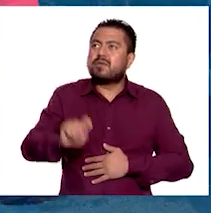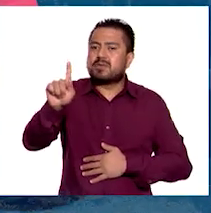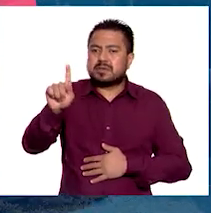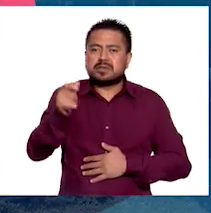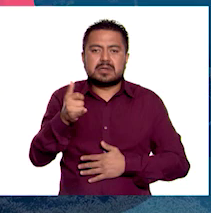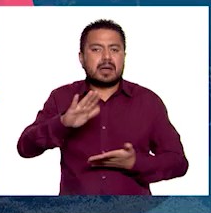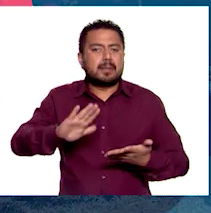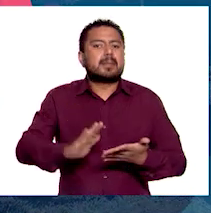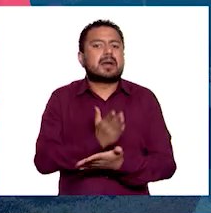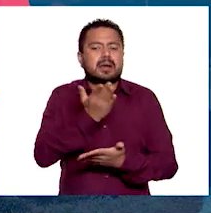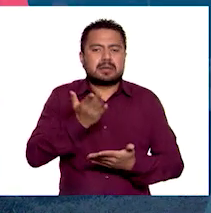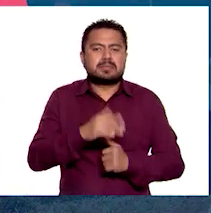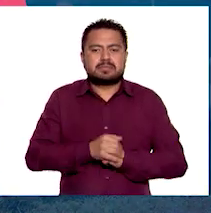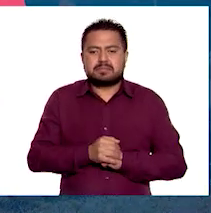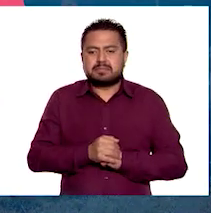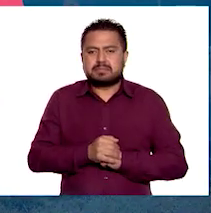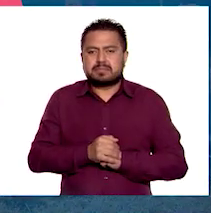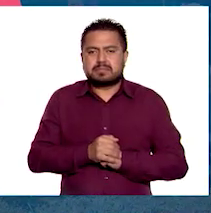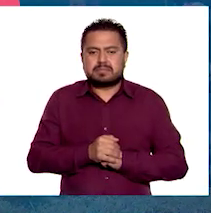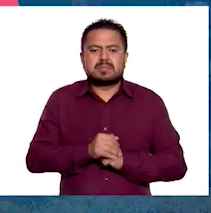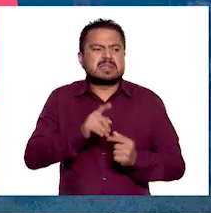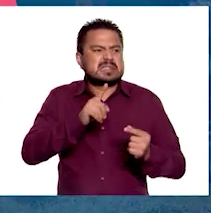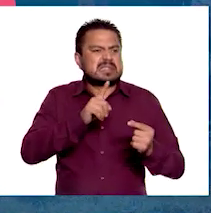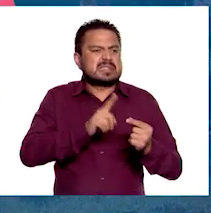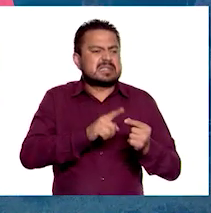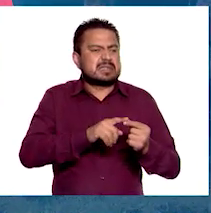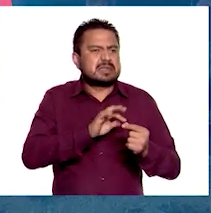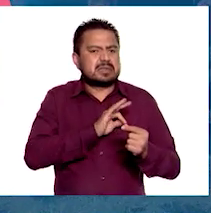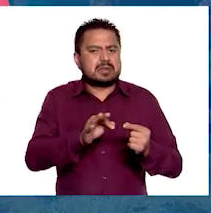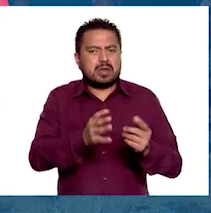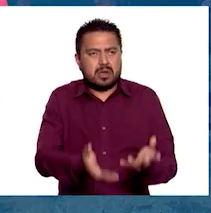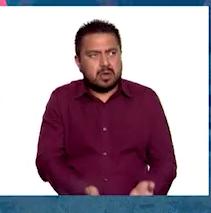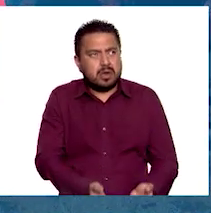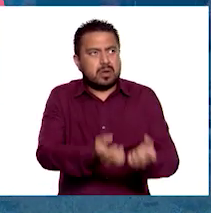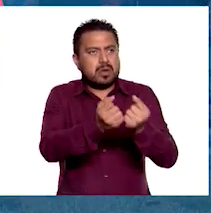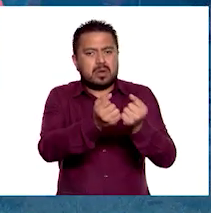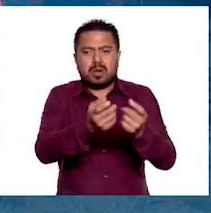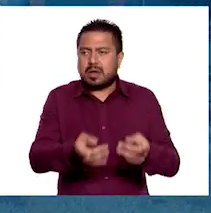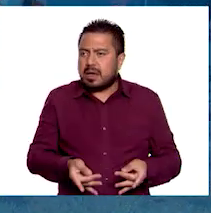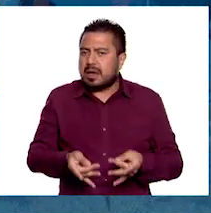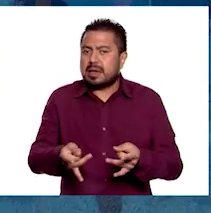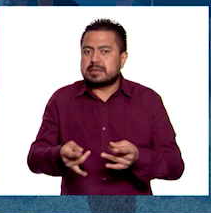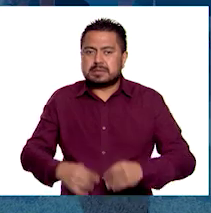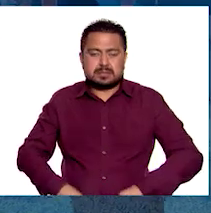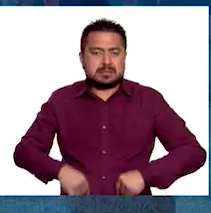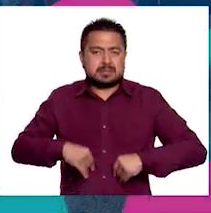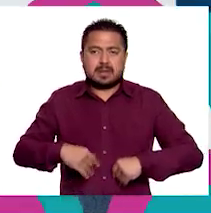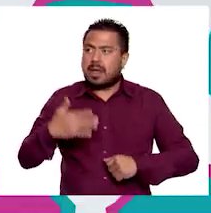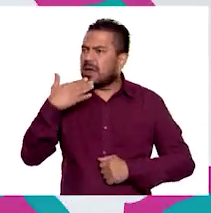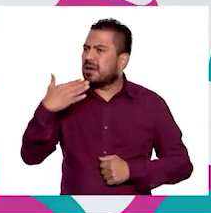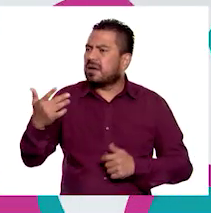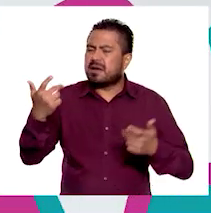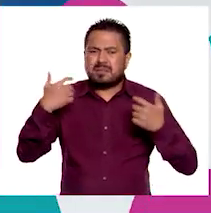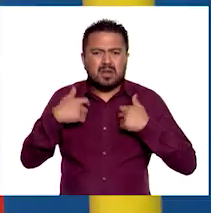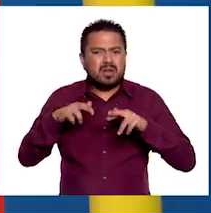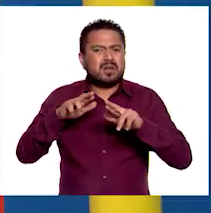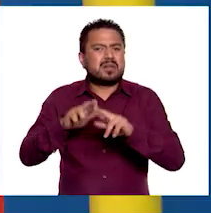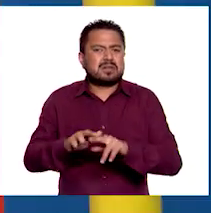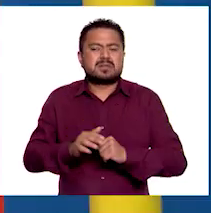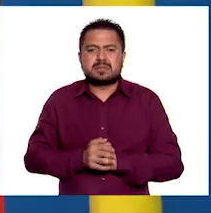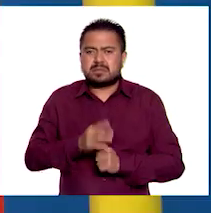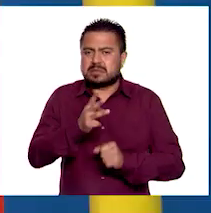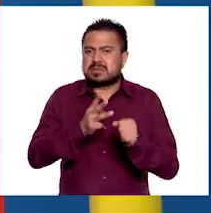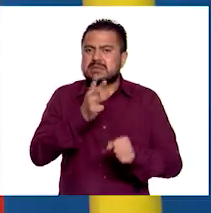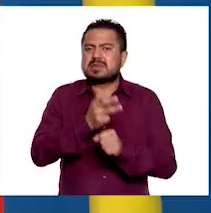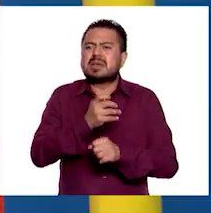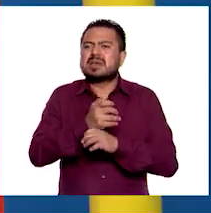y, por tanto, quienes han logrado mejorar su calidad de vida. ¡Qué bien, profesor! ¿Y el